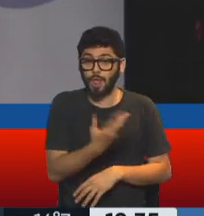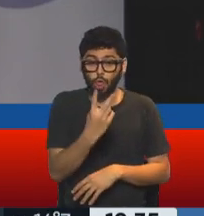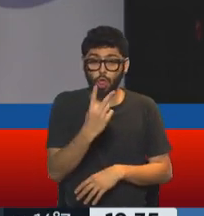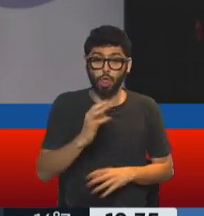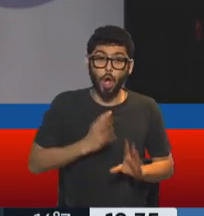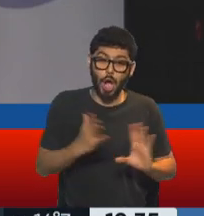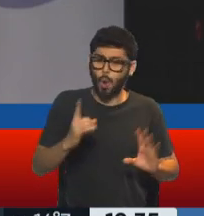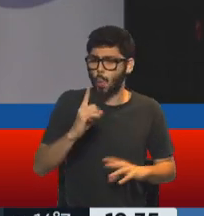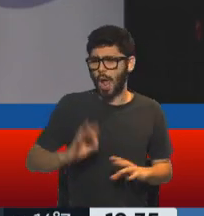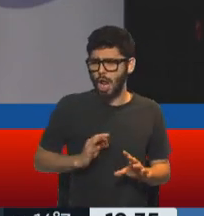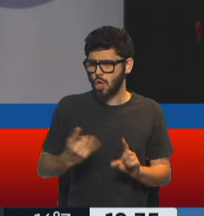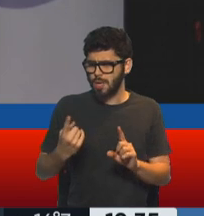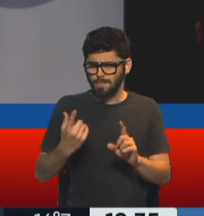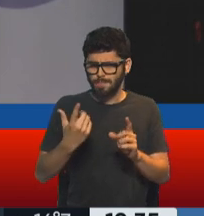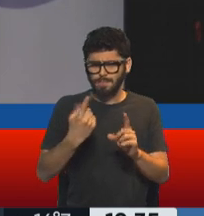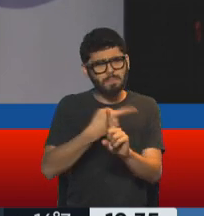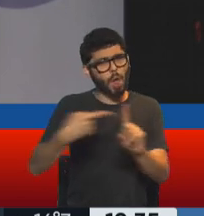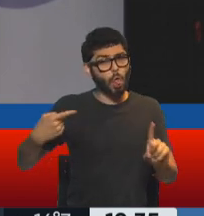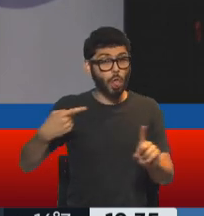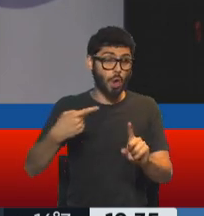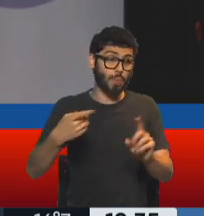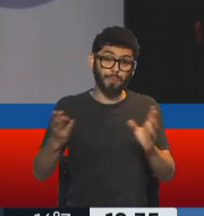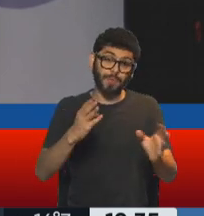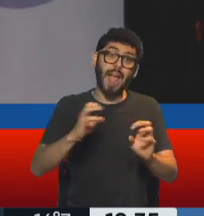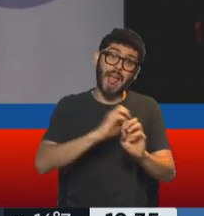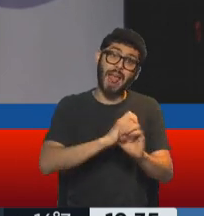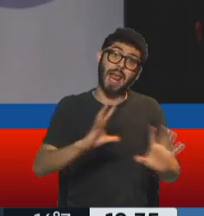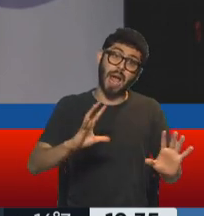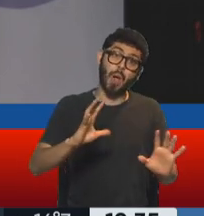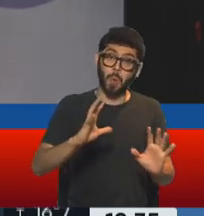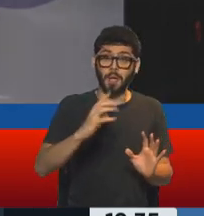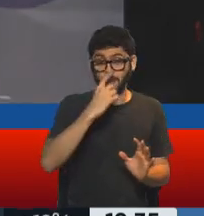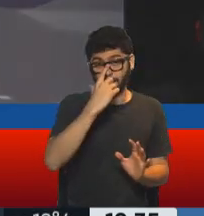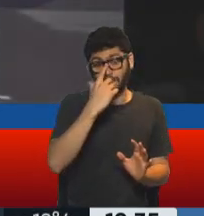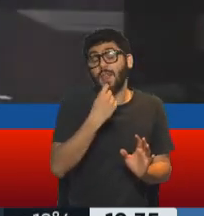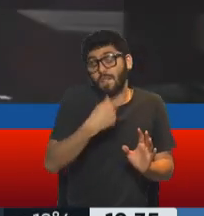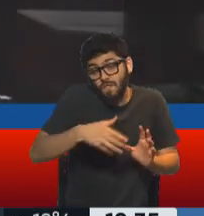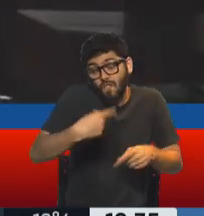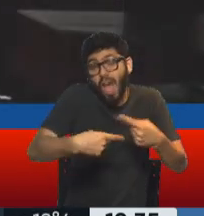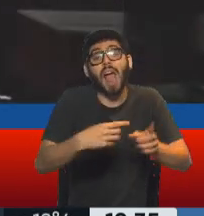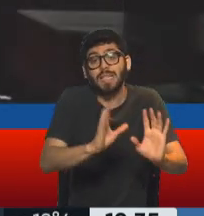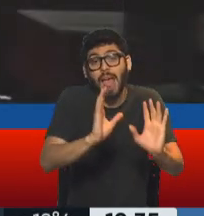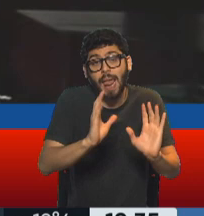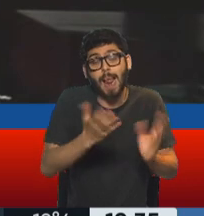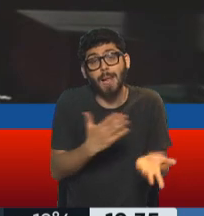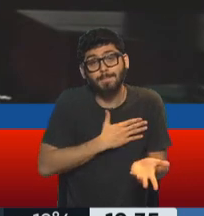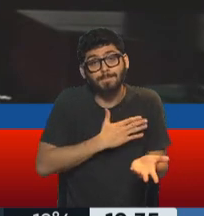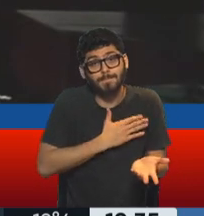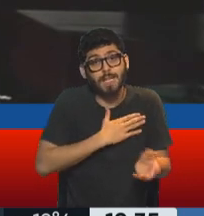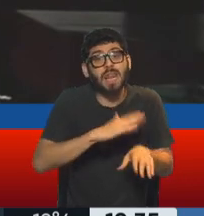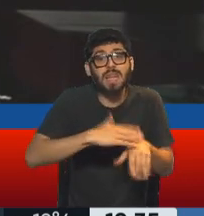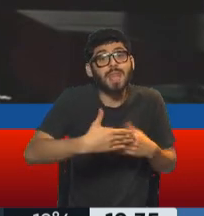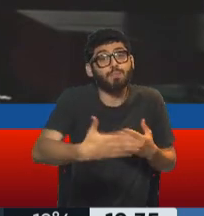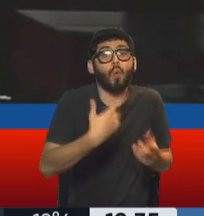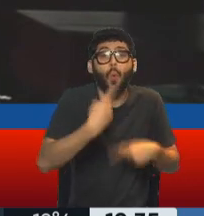años, un poco más de año y medio, que ya estamos viviendo, y que va a seguir, lamentablemente por un tiempo